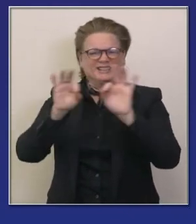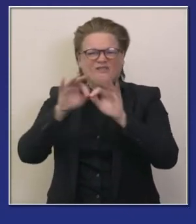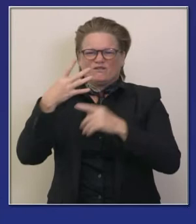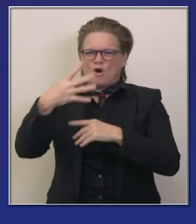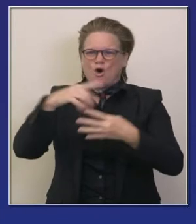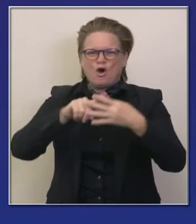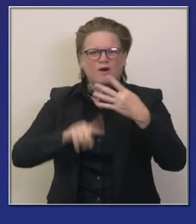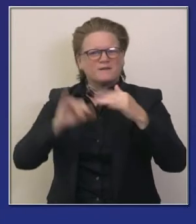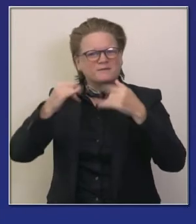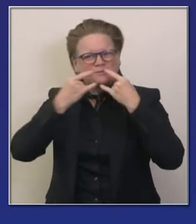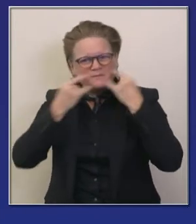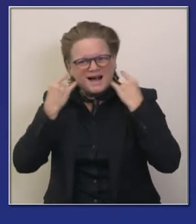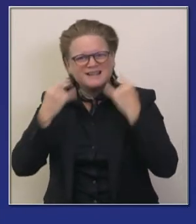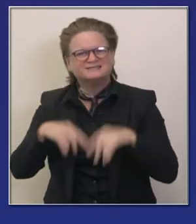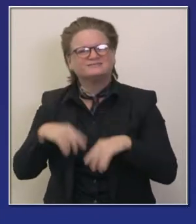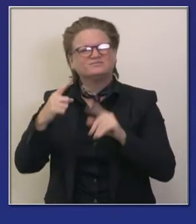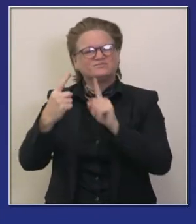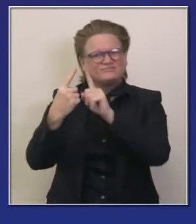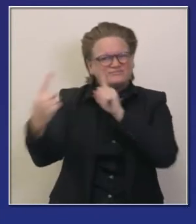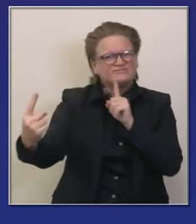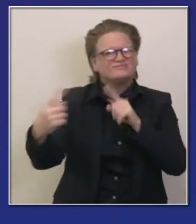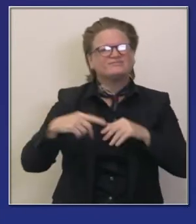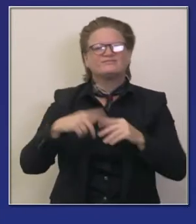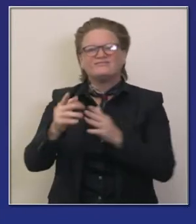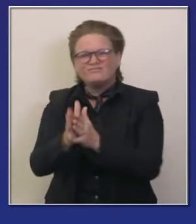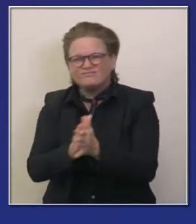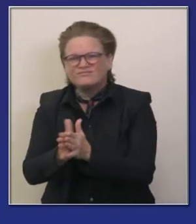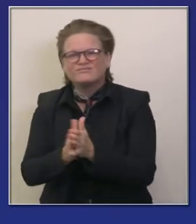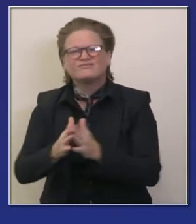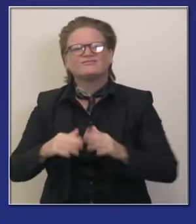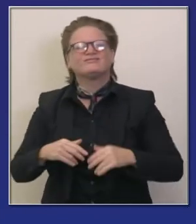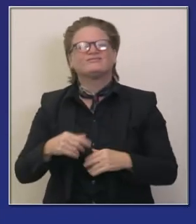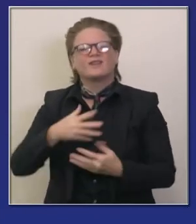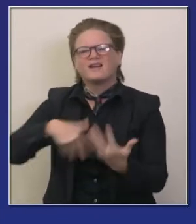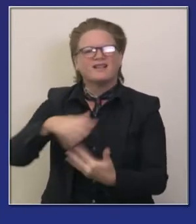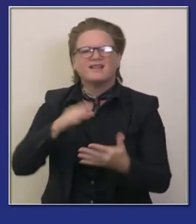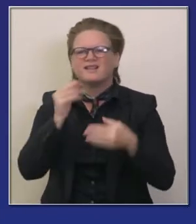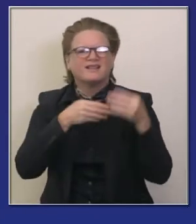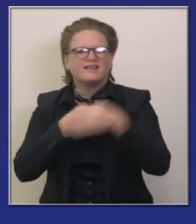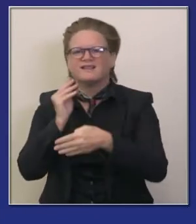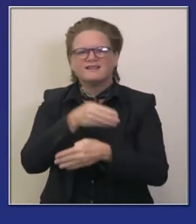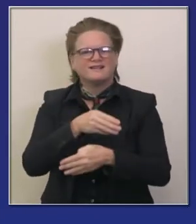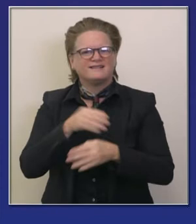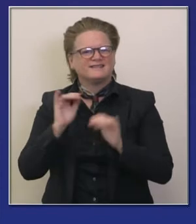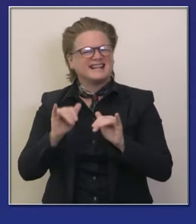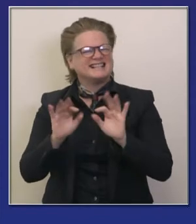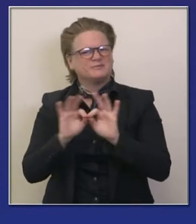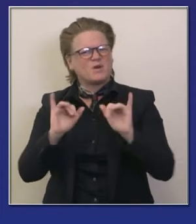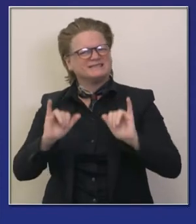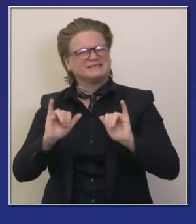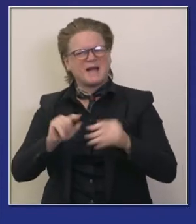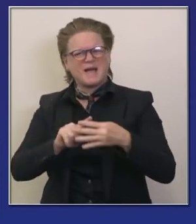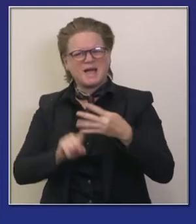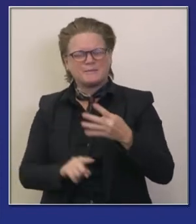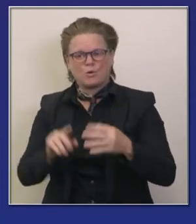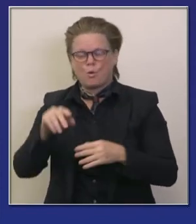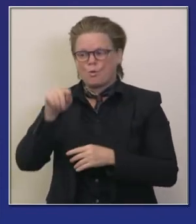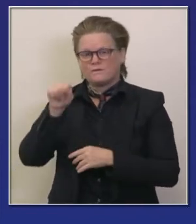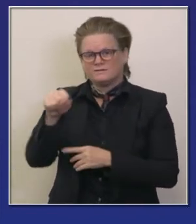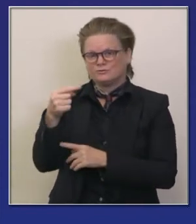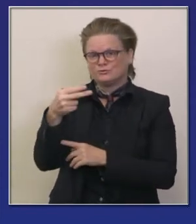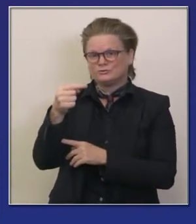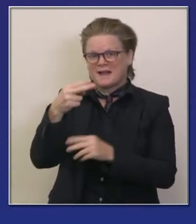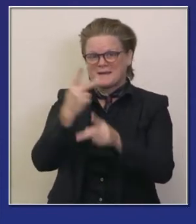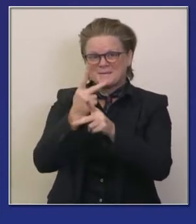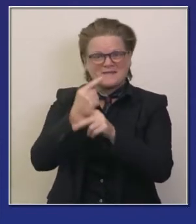es ahora una oportunidad tecnológica una herramienta tecnológica que puede usted estar disponible para usted el jueves 10 de diciembre